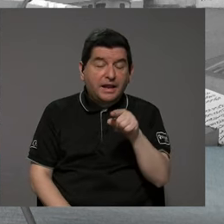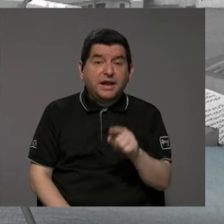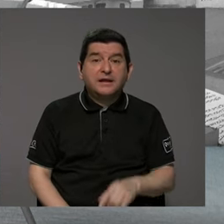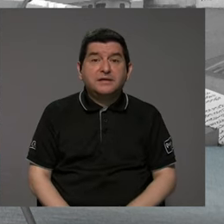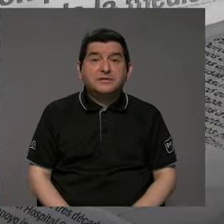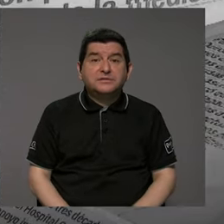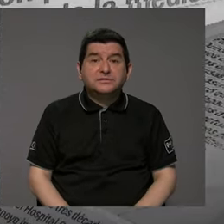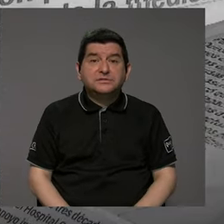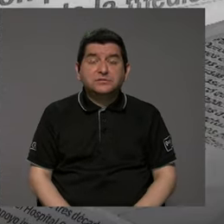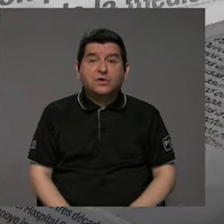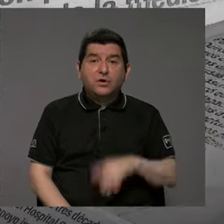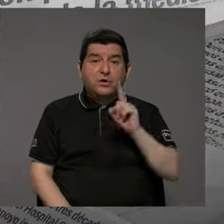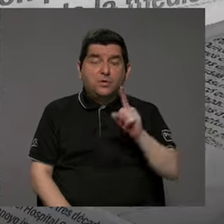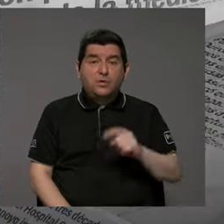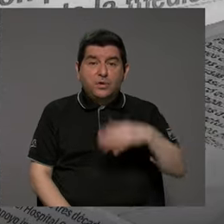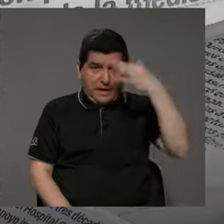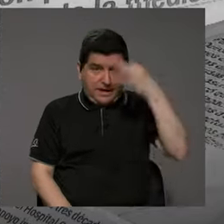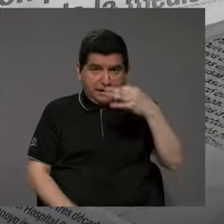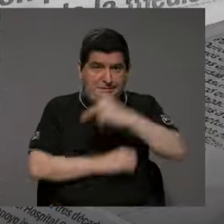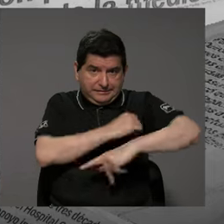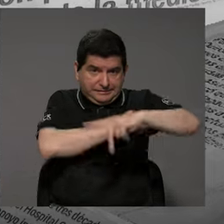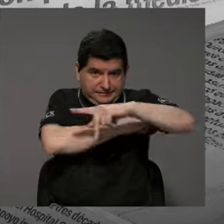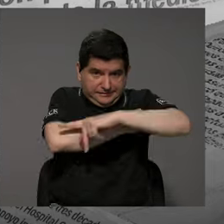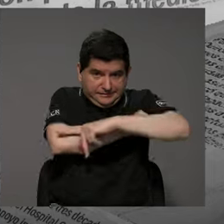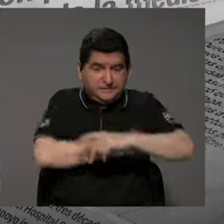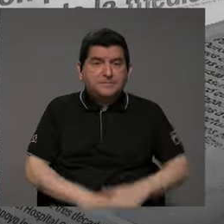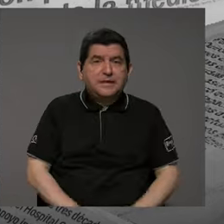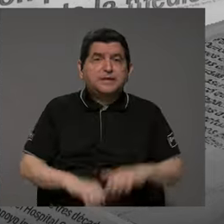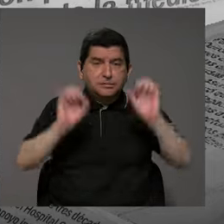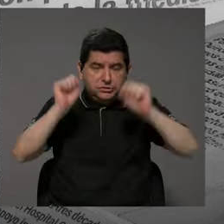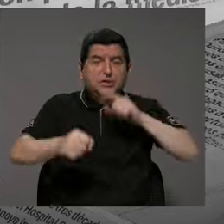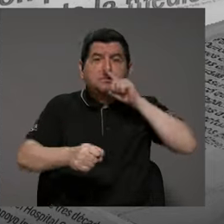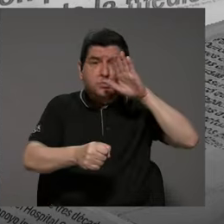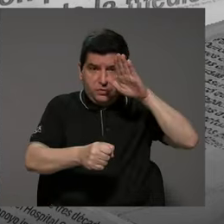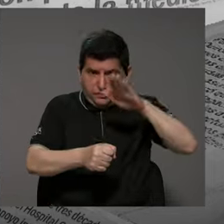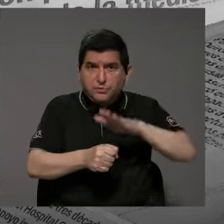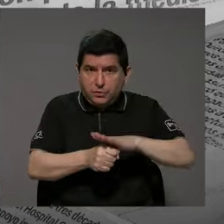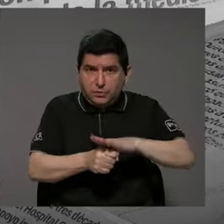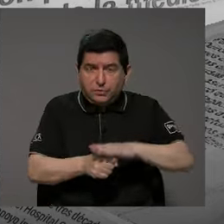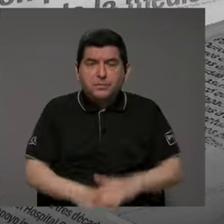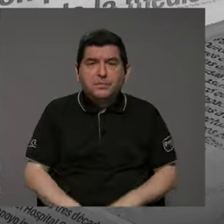apuesta del país, porque eso es un tema país que sí se logró llegar,